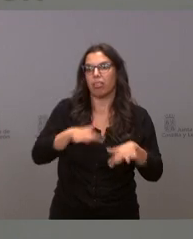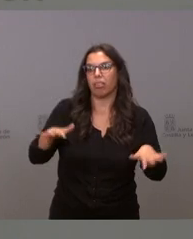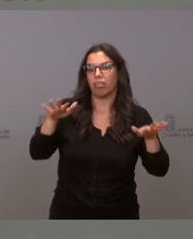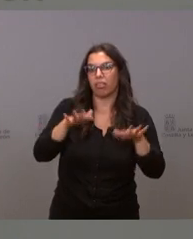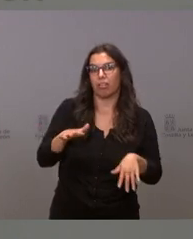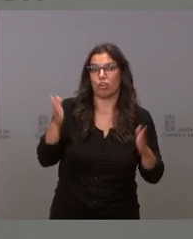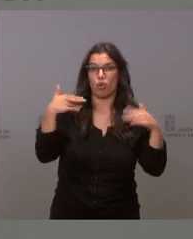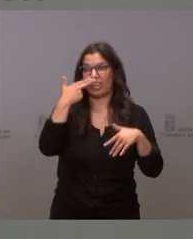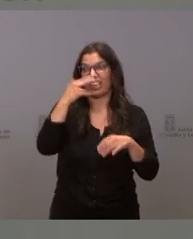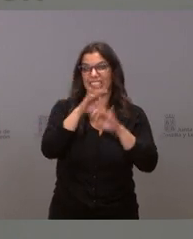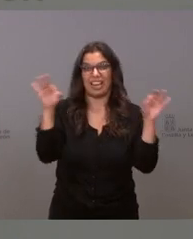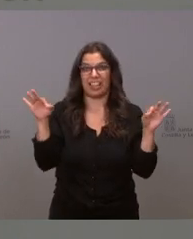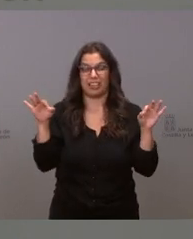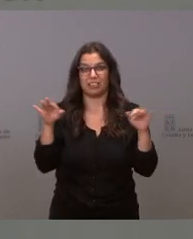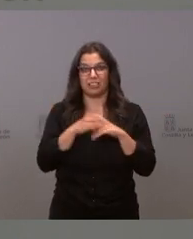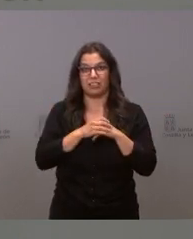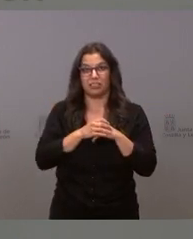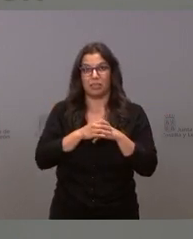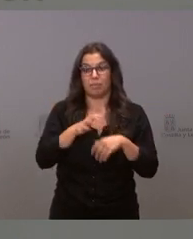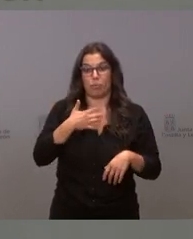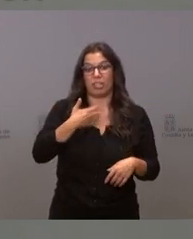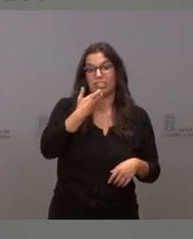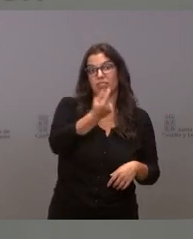vacunación me molesta cuando lo dicen de mí